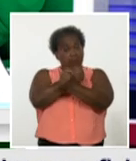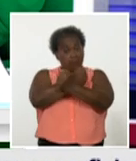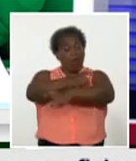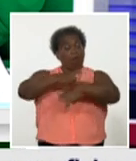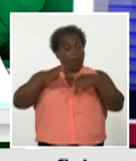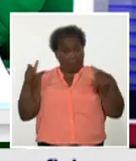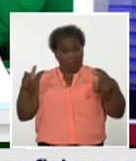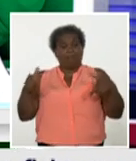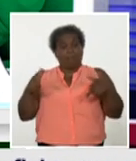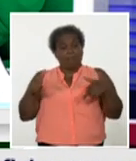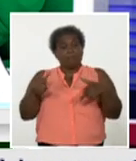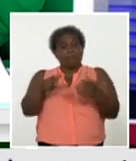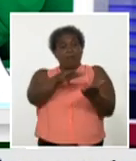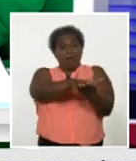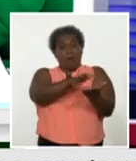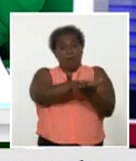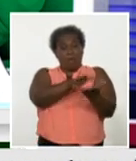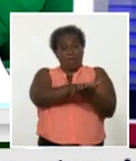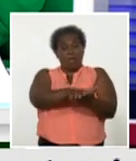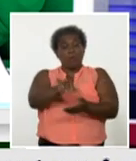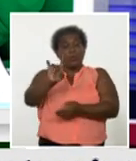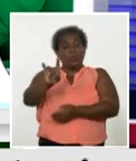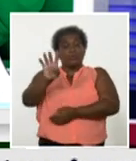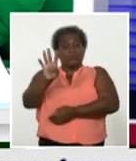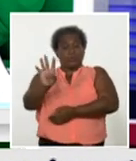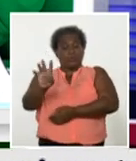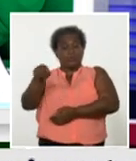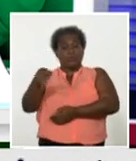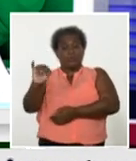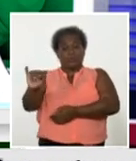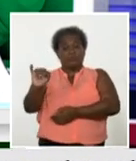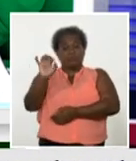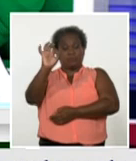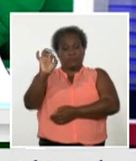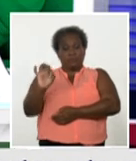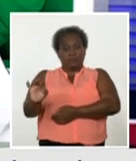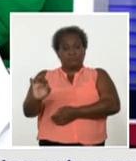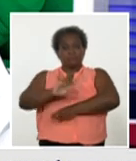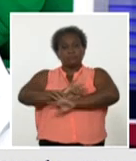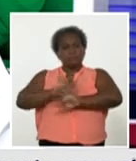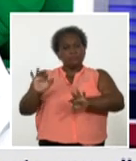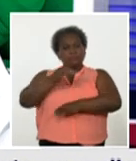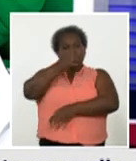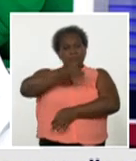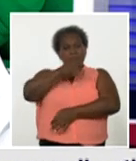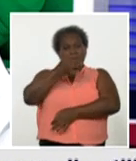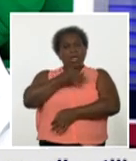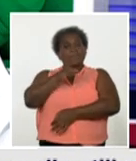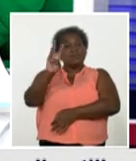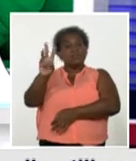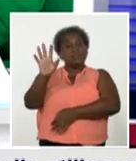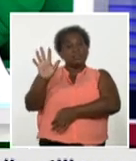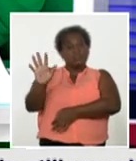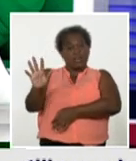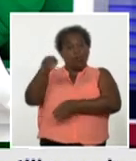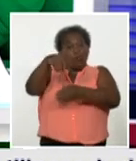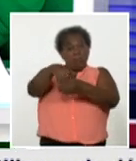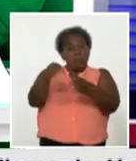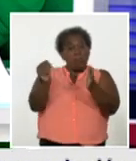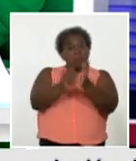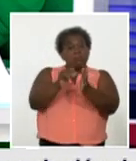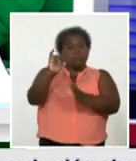En el acumulado es el 94,6%. Como ya yo dije, 35 de los 1.060